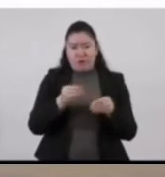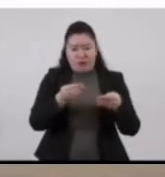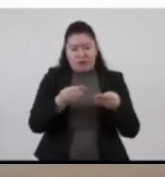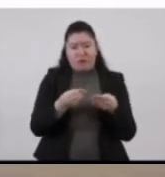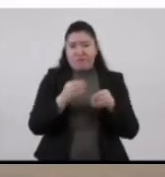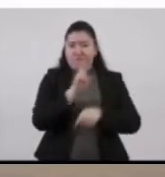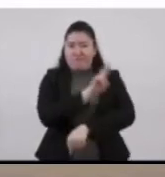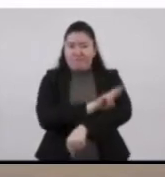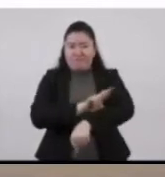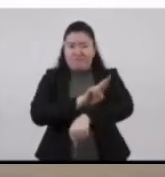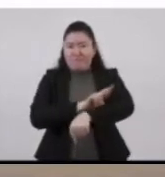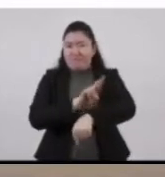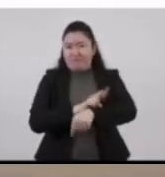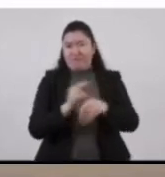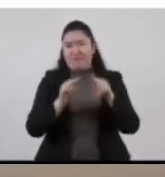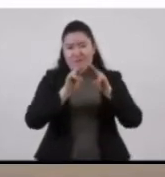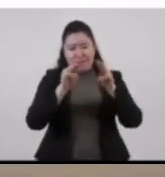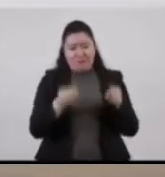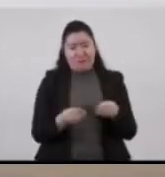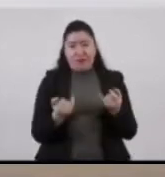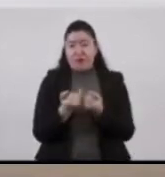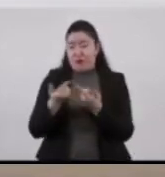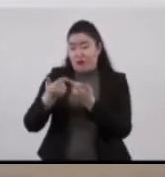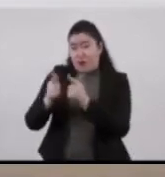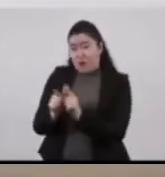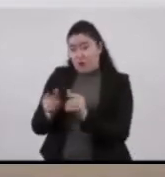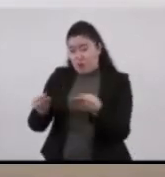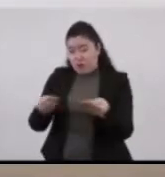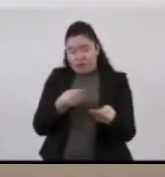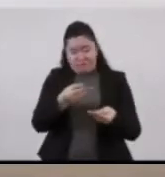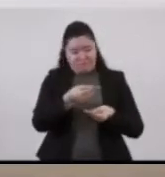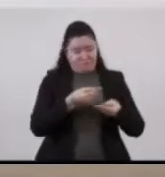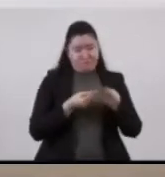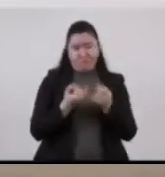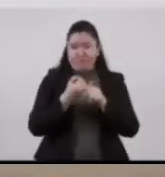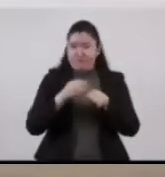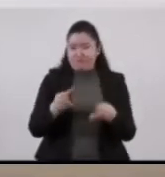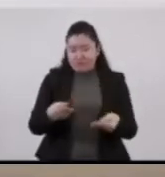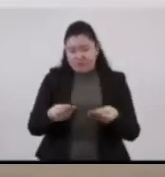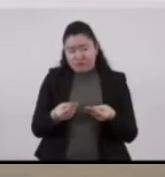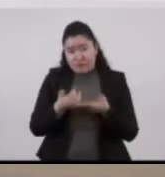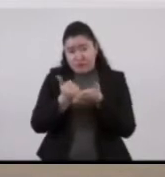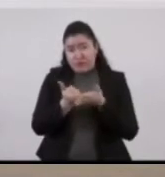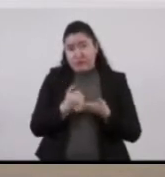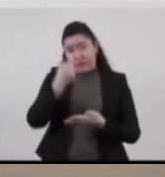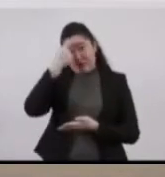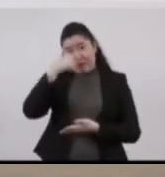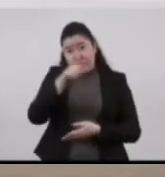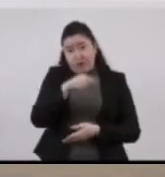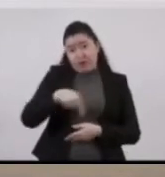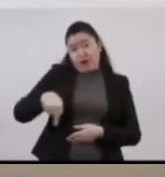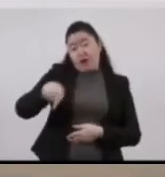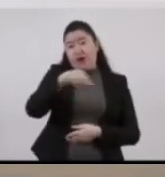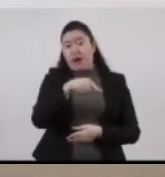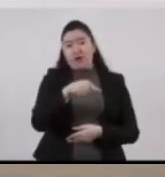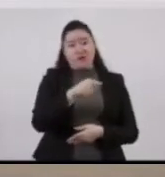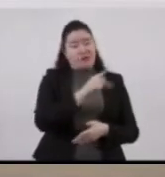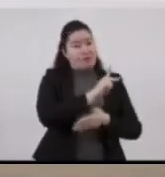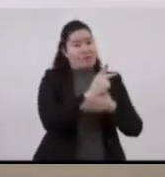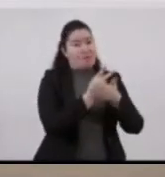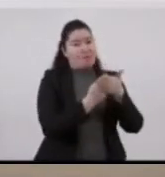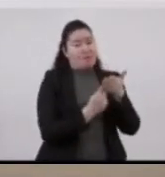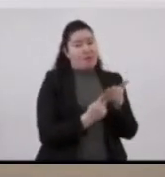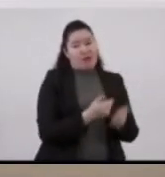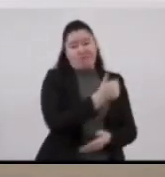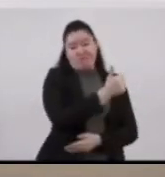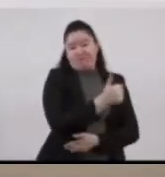centralizada de trámites y de esta brigada, nos permitirá emitir a su vez planes de reparación integral en forma